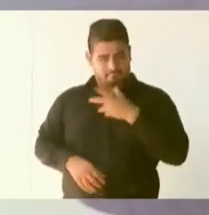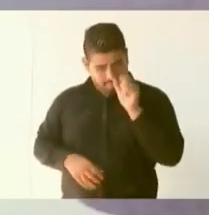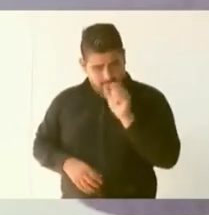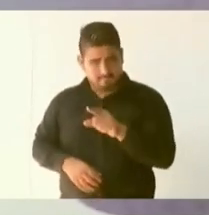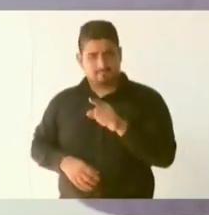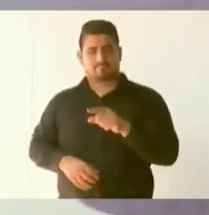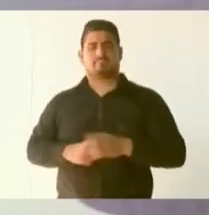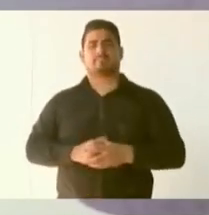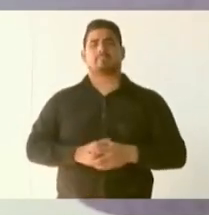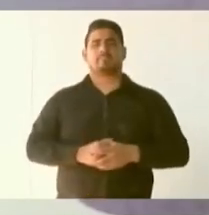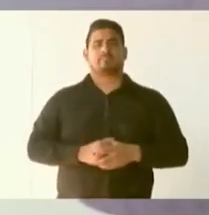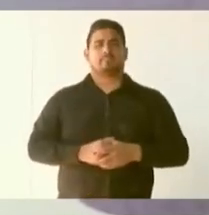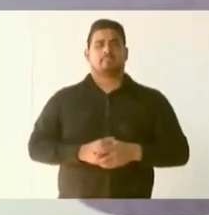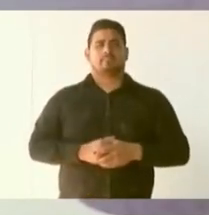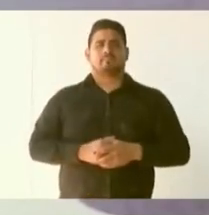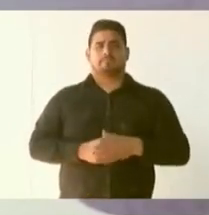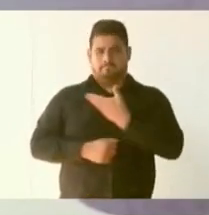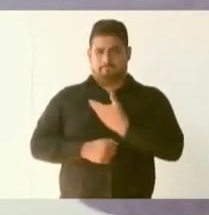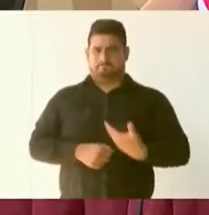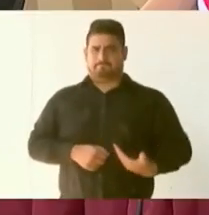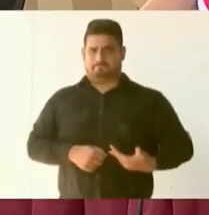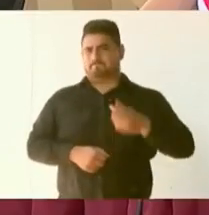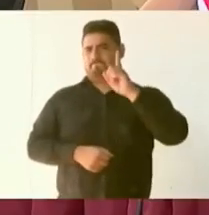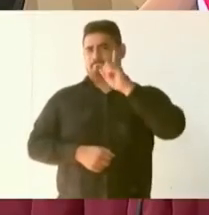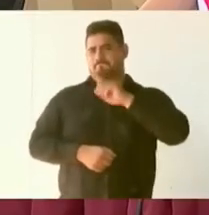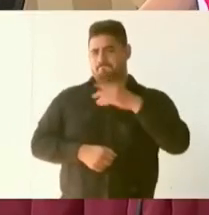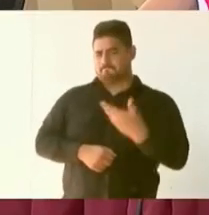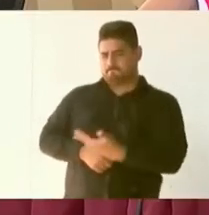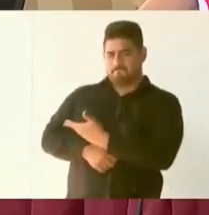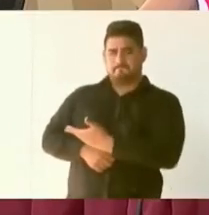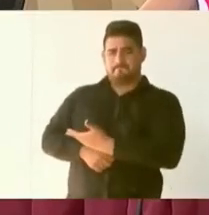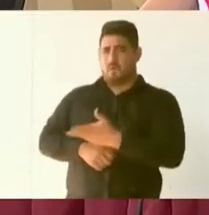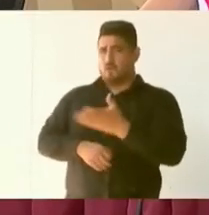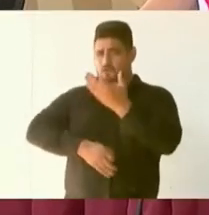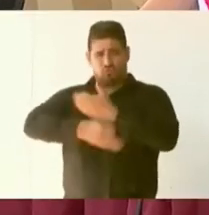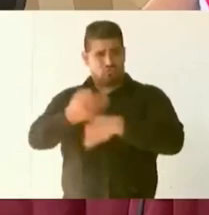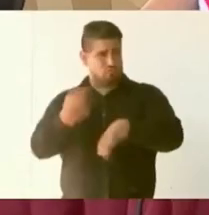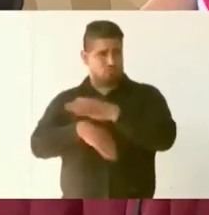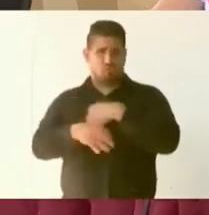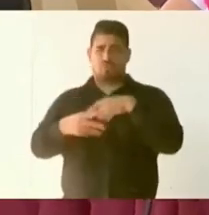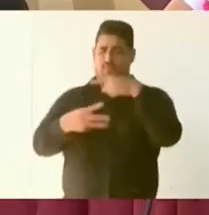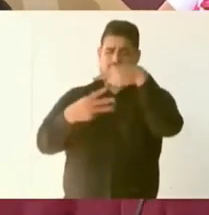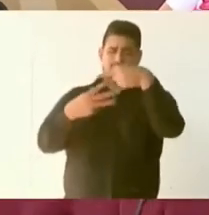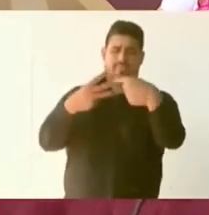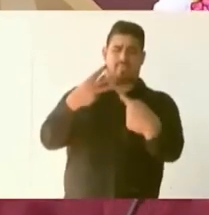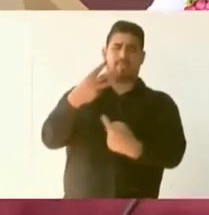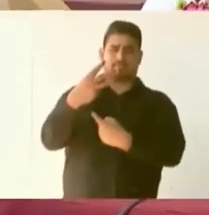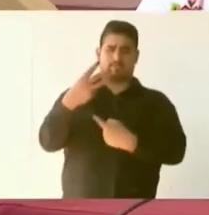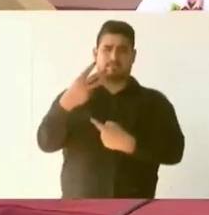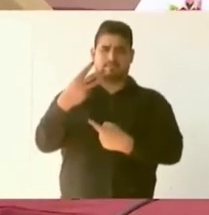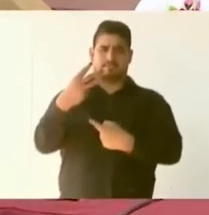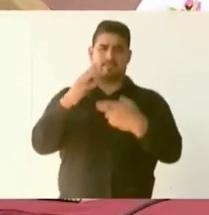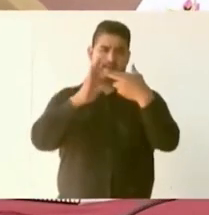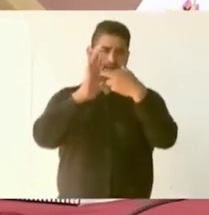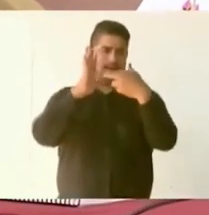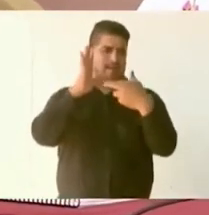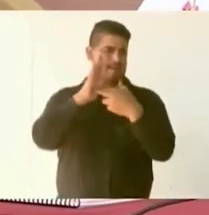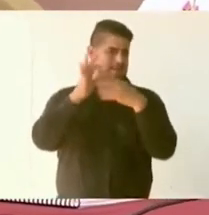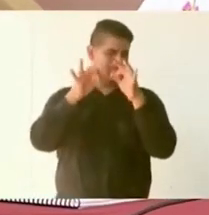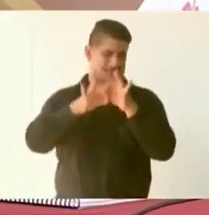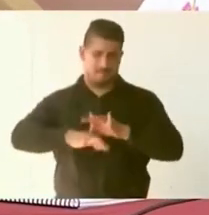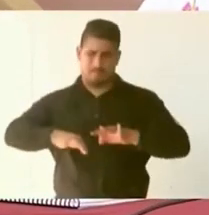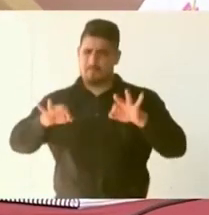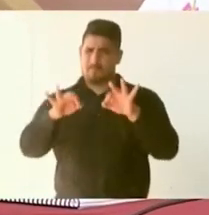la presidenta. Cumple con los tres principios básicos